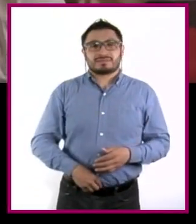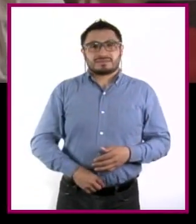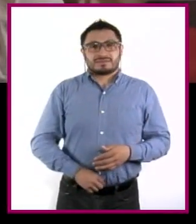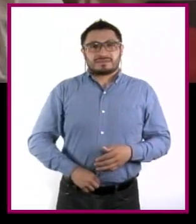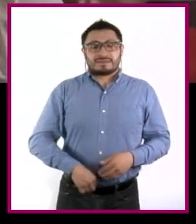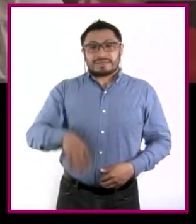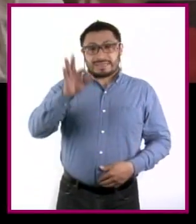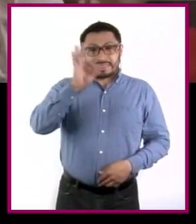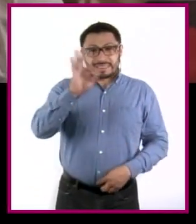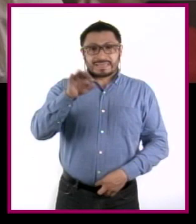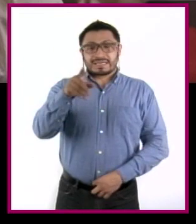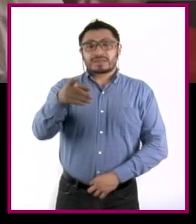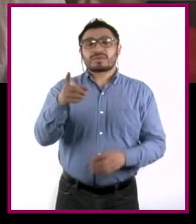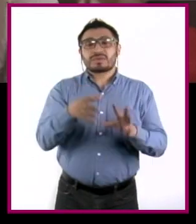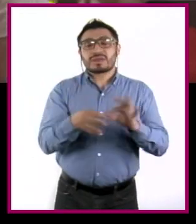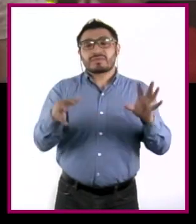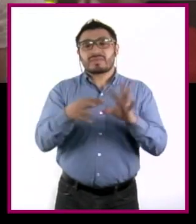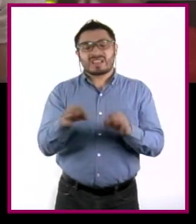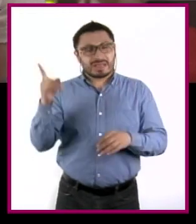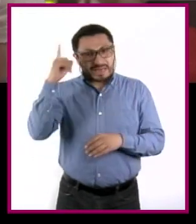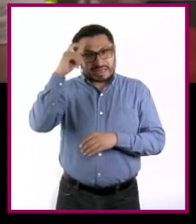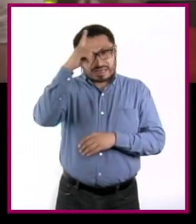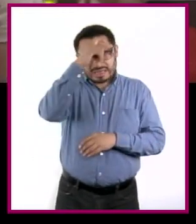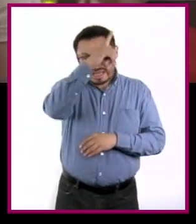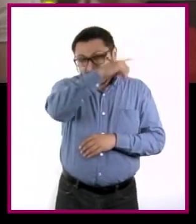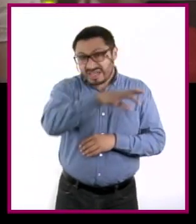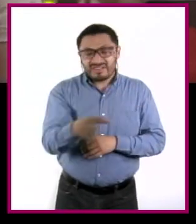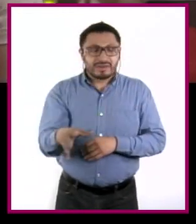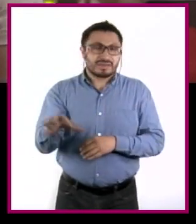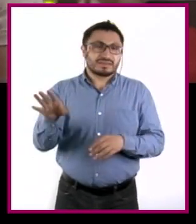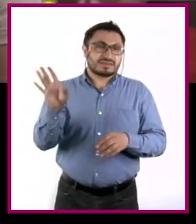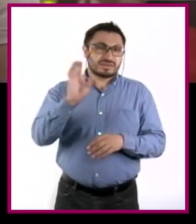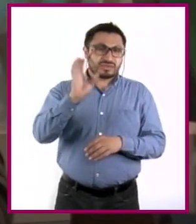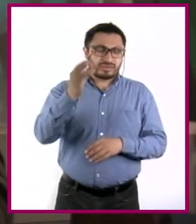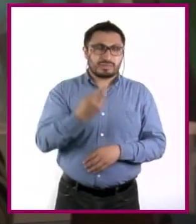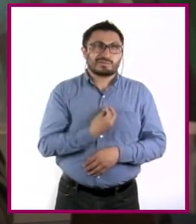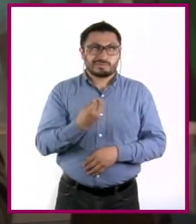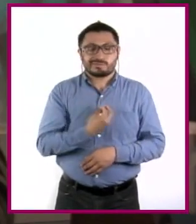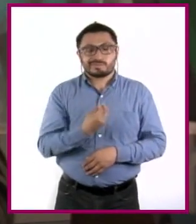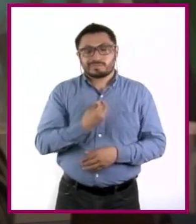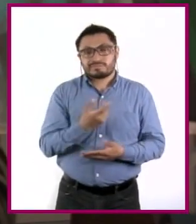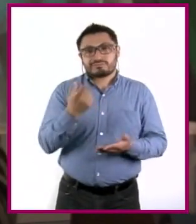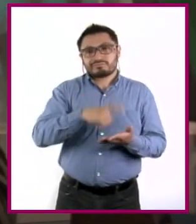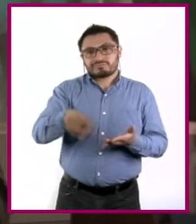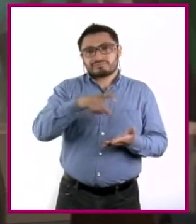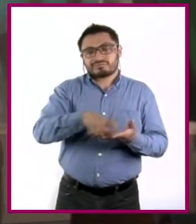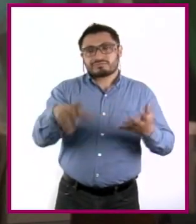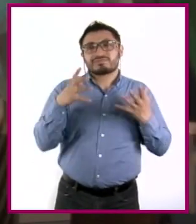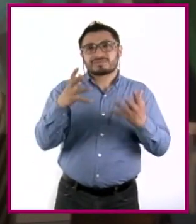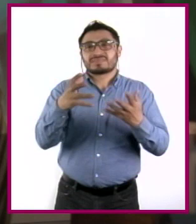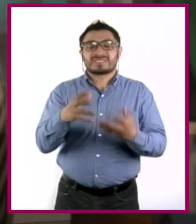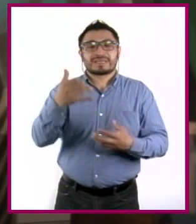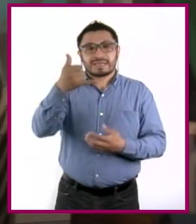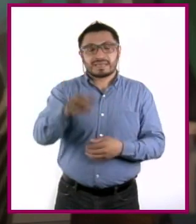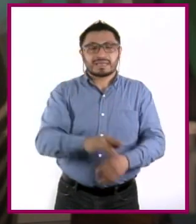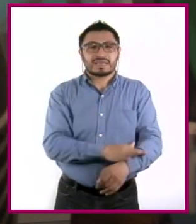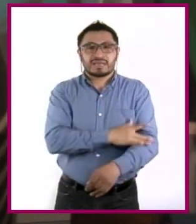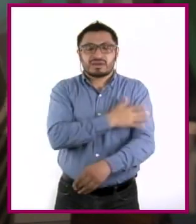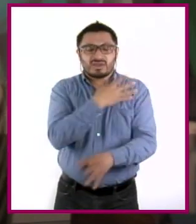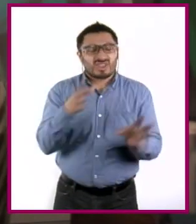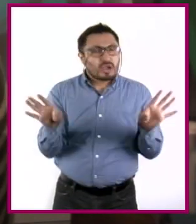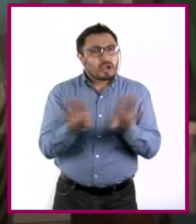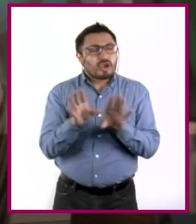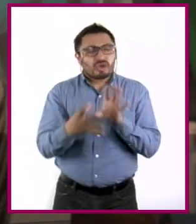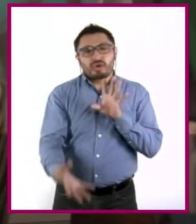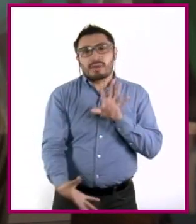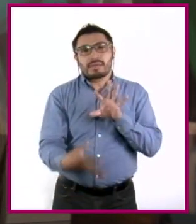hablar un poco sobre lo difícil que puede ser resistirse a comprar algo que queremos mucho. Y cómo las emociones están relacionadas en el manejo que